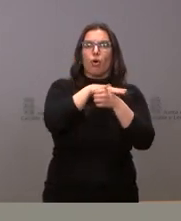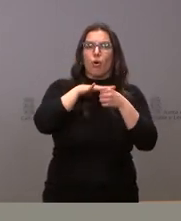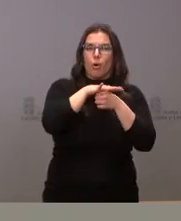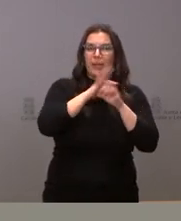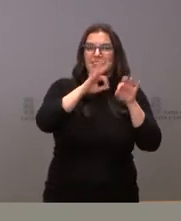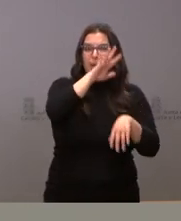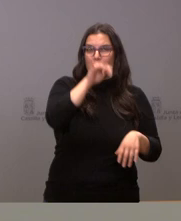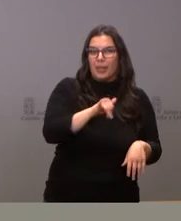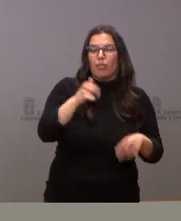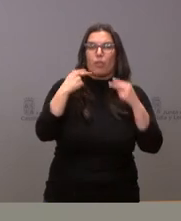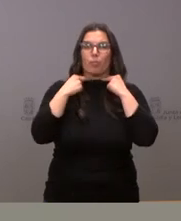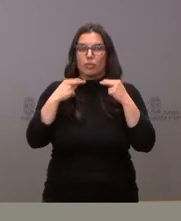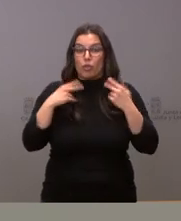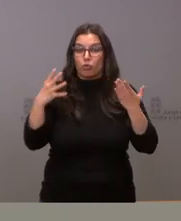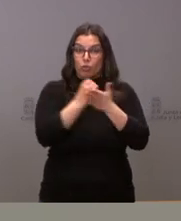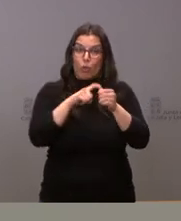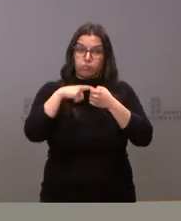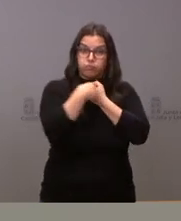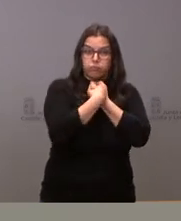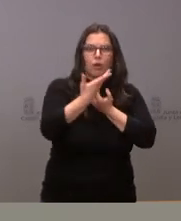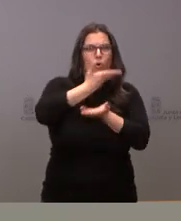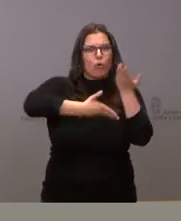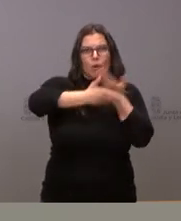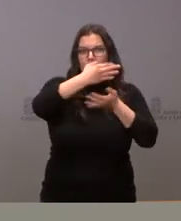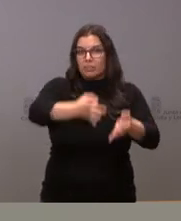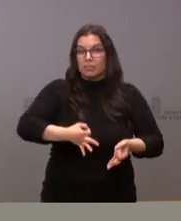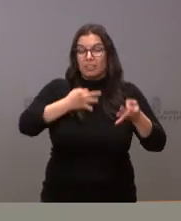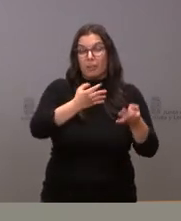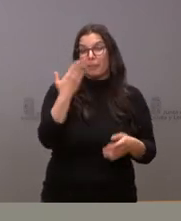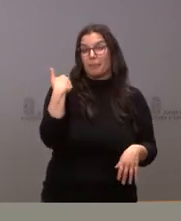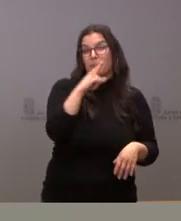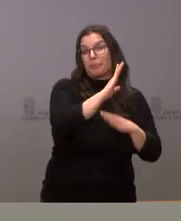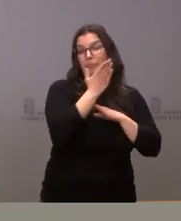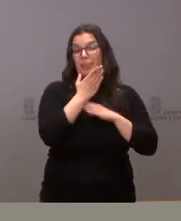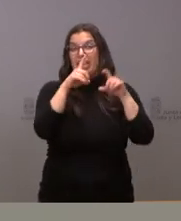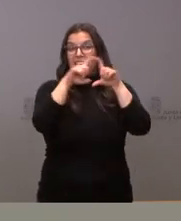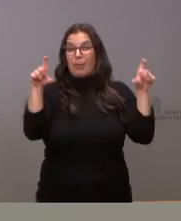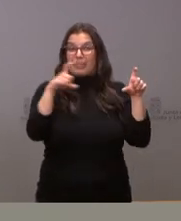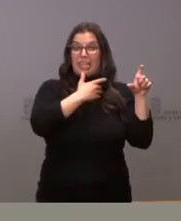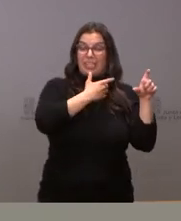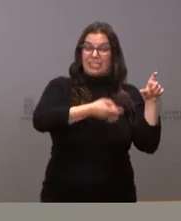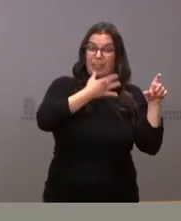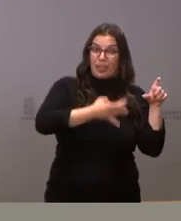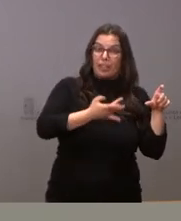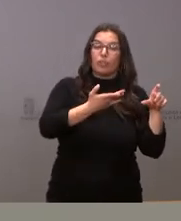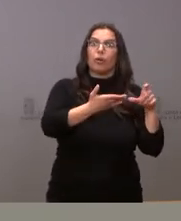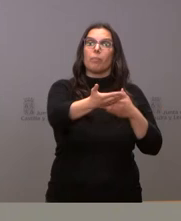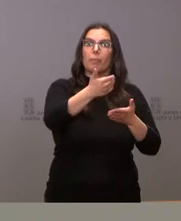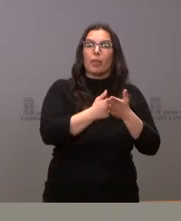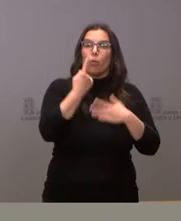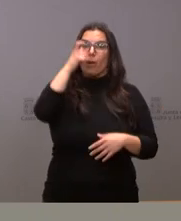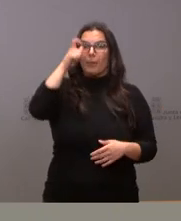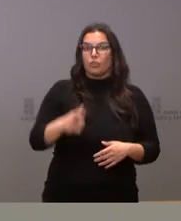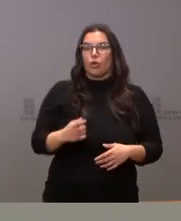colaborar desde ese punto de vista creo recordar que se nos planteó por parte de los agentes sociales una persona que ejerciera de coordinadora de la mesa